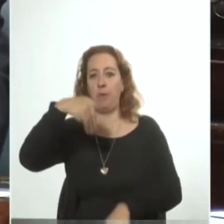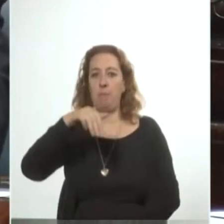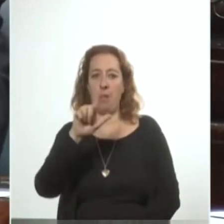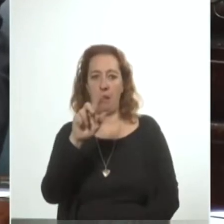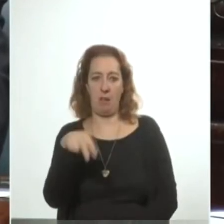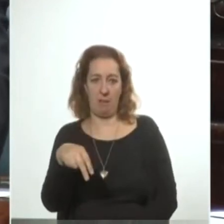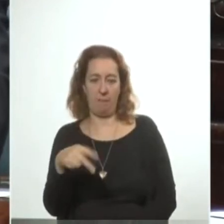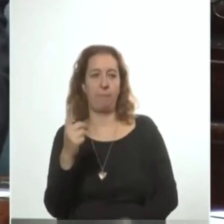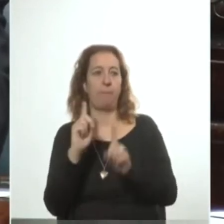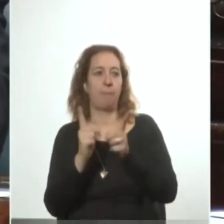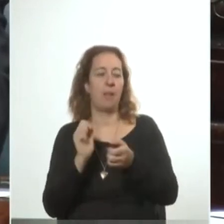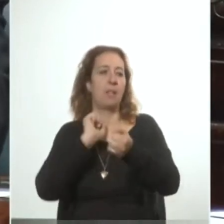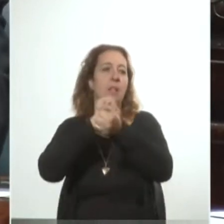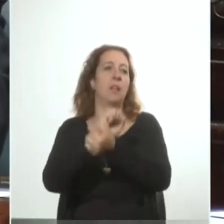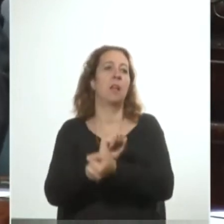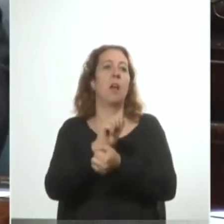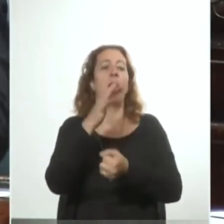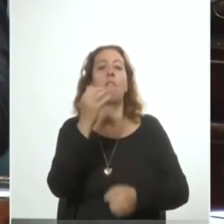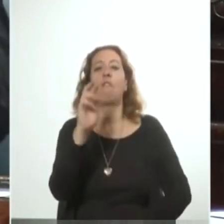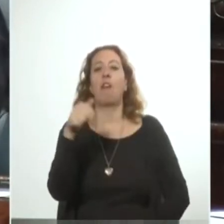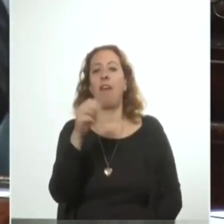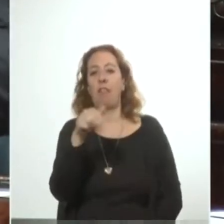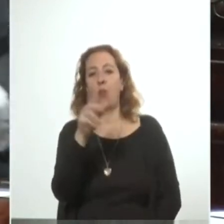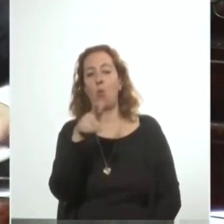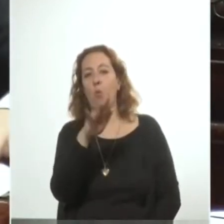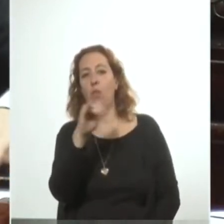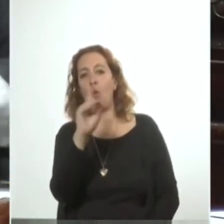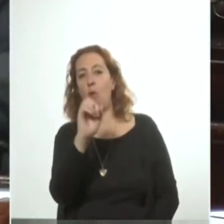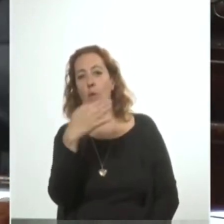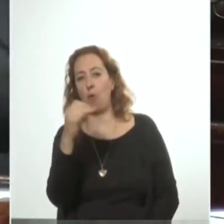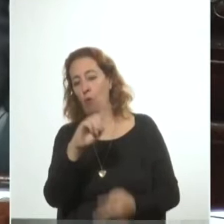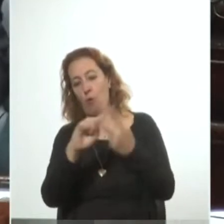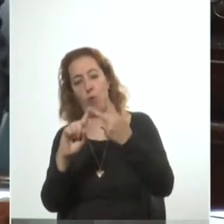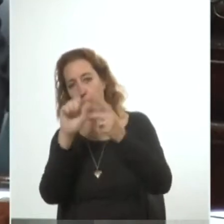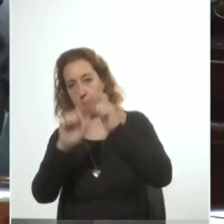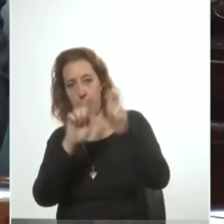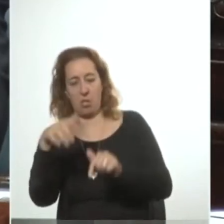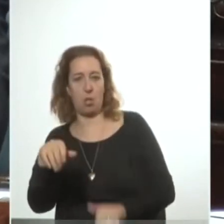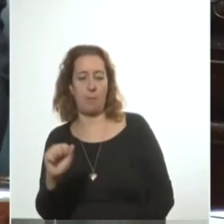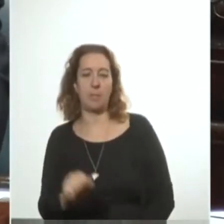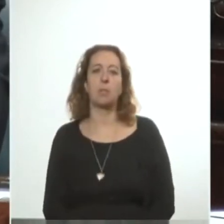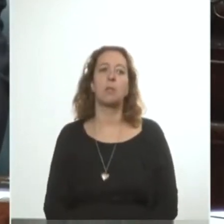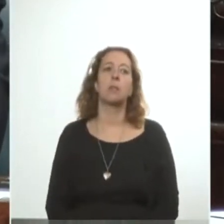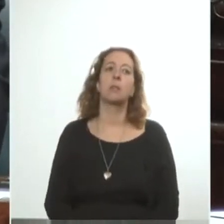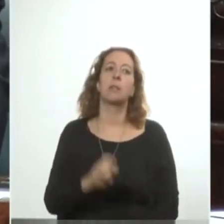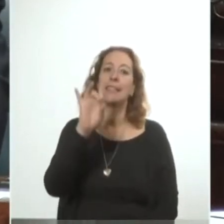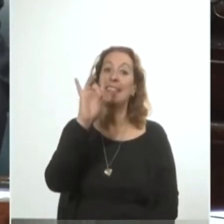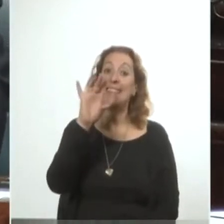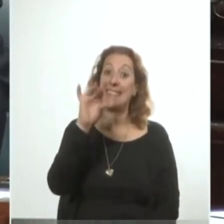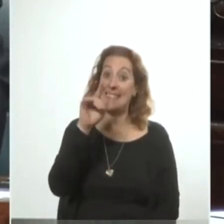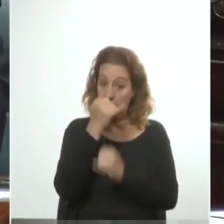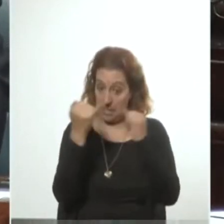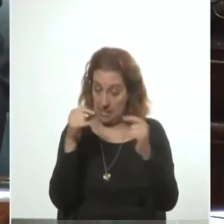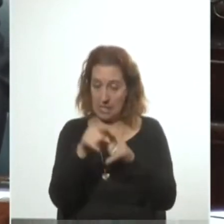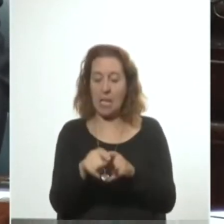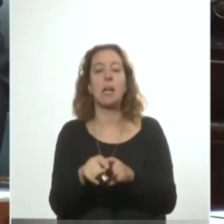y detenidos Fernández Huidobro, Almirati y Cámpora. El 15 se aprueba el estado de guerra interna